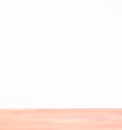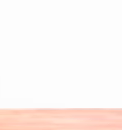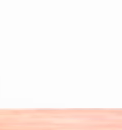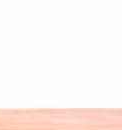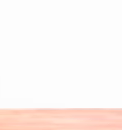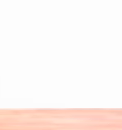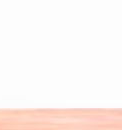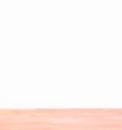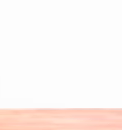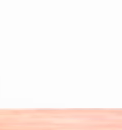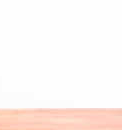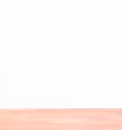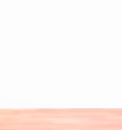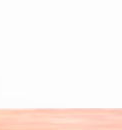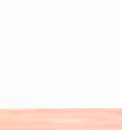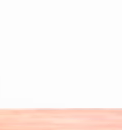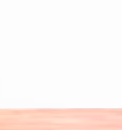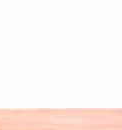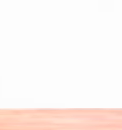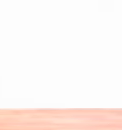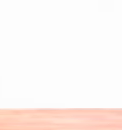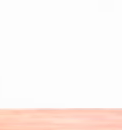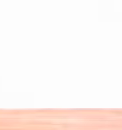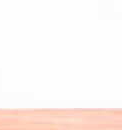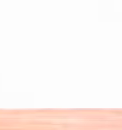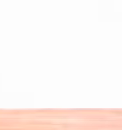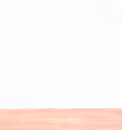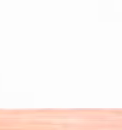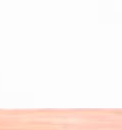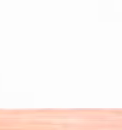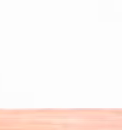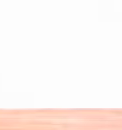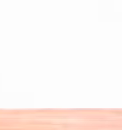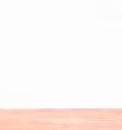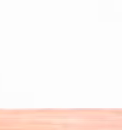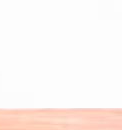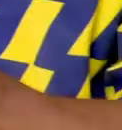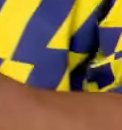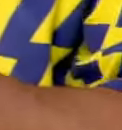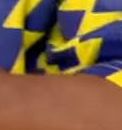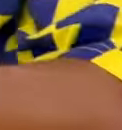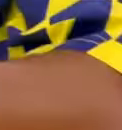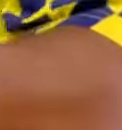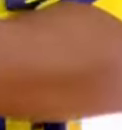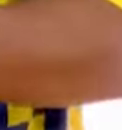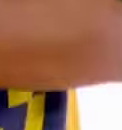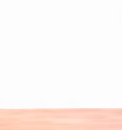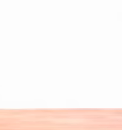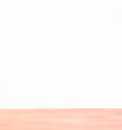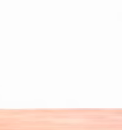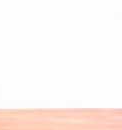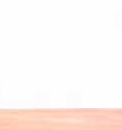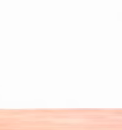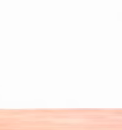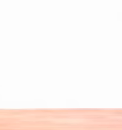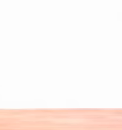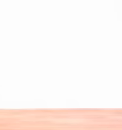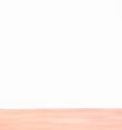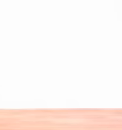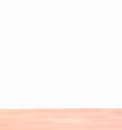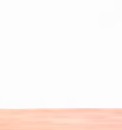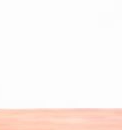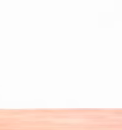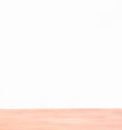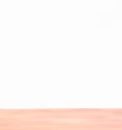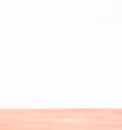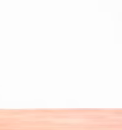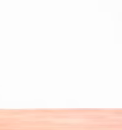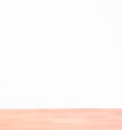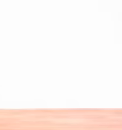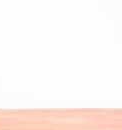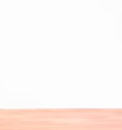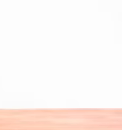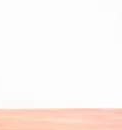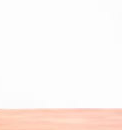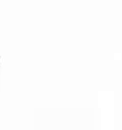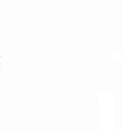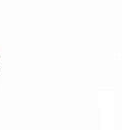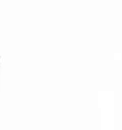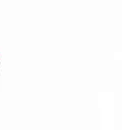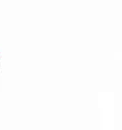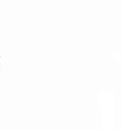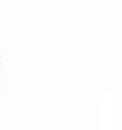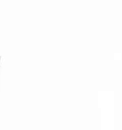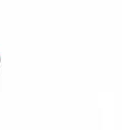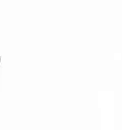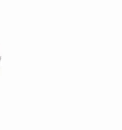Bien, y por último tenemos la chapa de color rojo El rojo va a representar palma en la mesa Y lo voy a poner